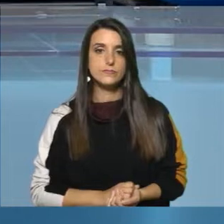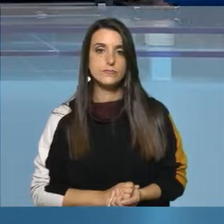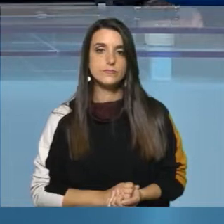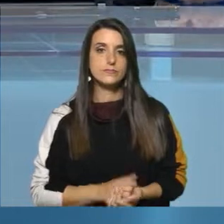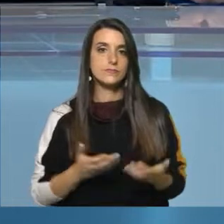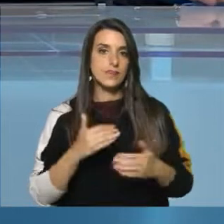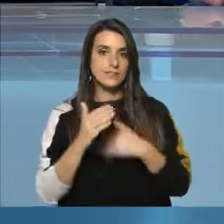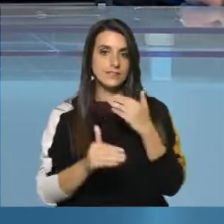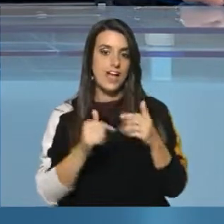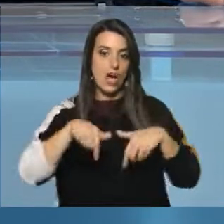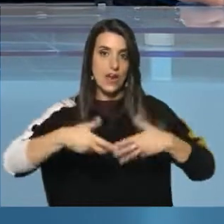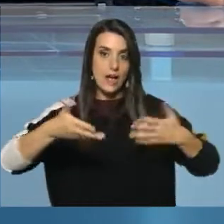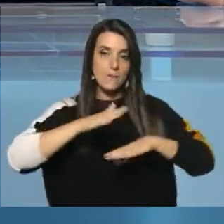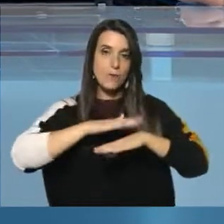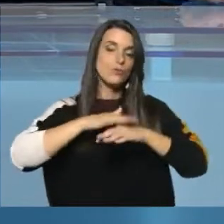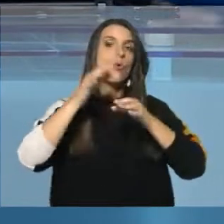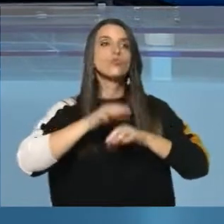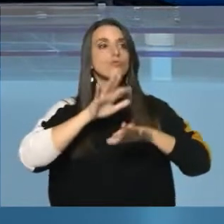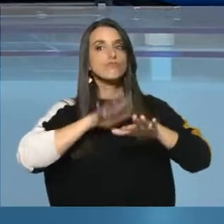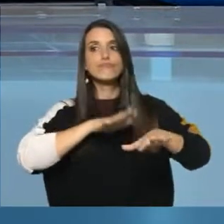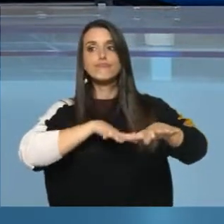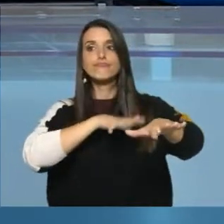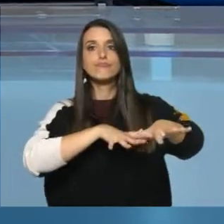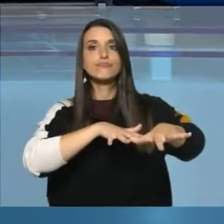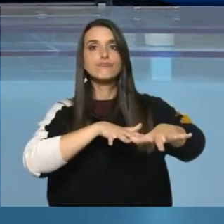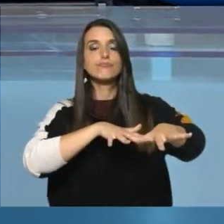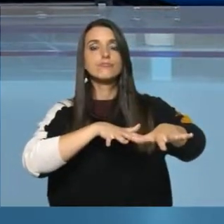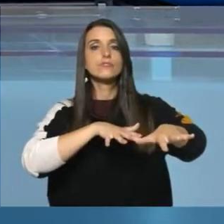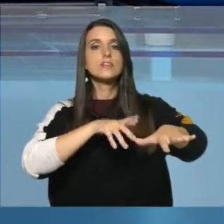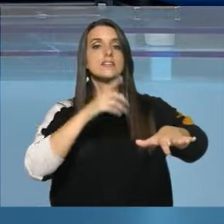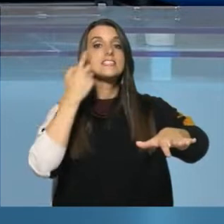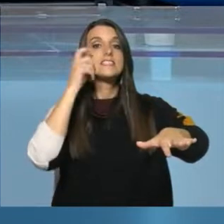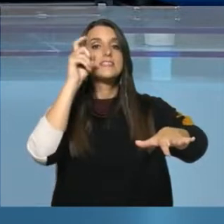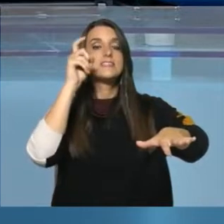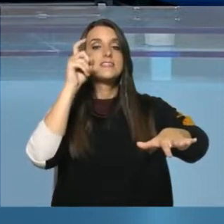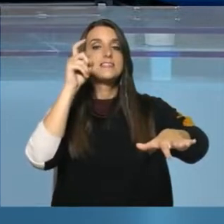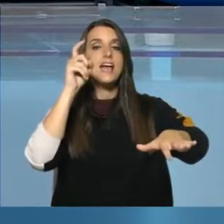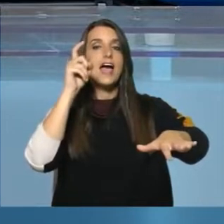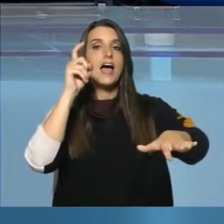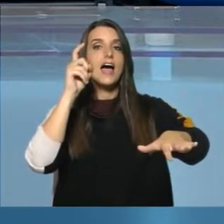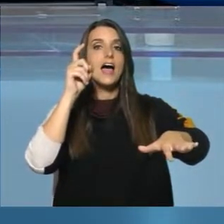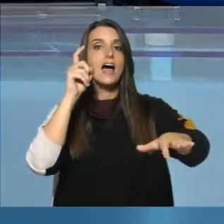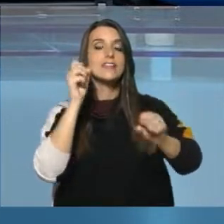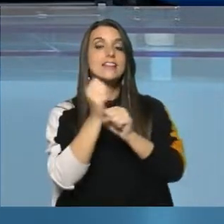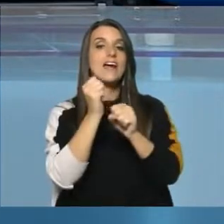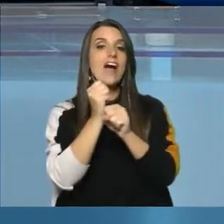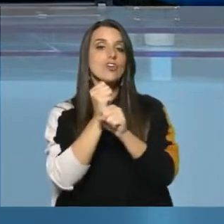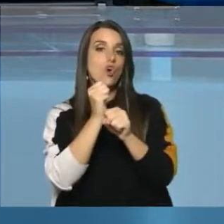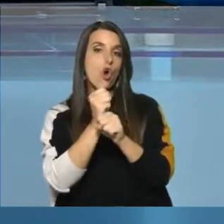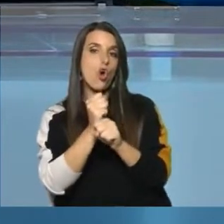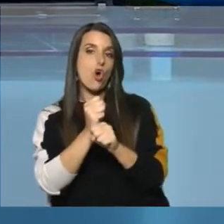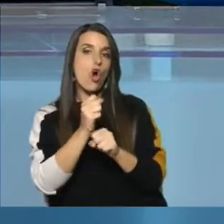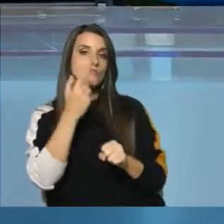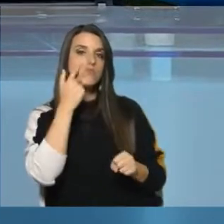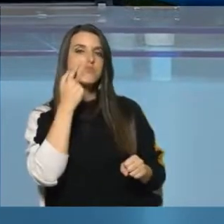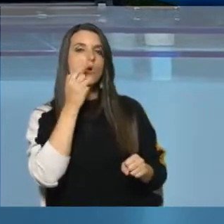Se está desarrollando en este momento una movilización convocada por la Intersocial y tenemos un móvil ahí. Sí, vamos para allí,